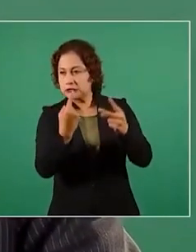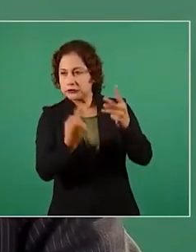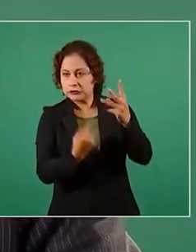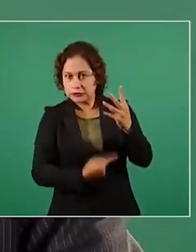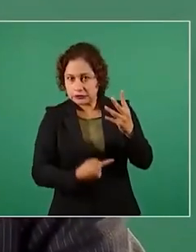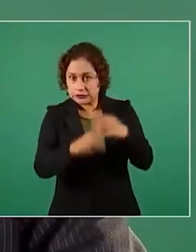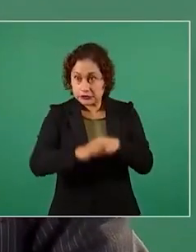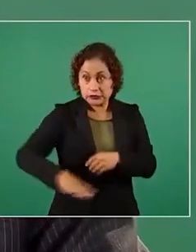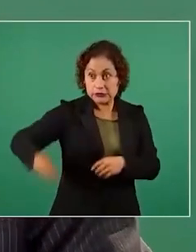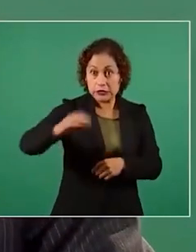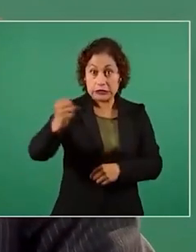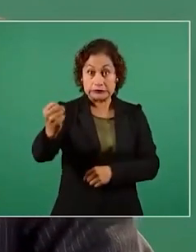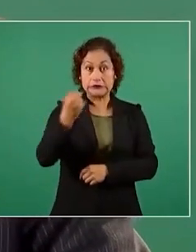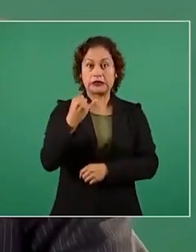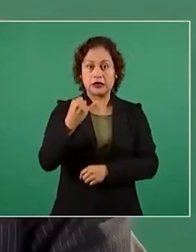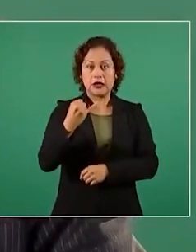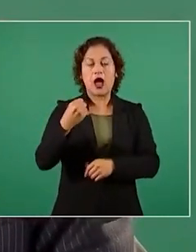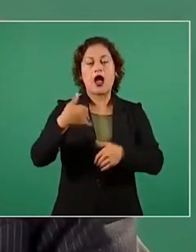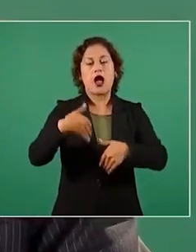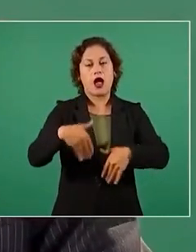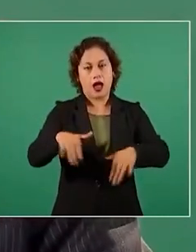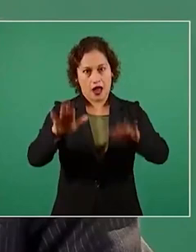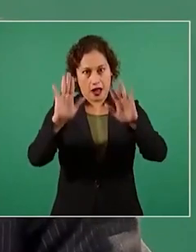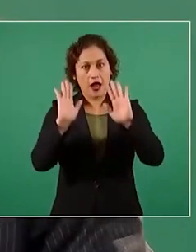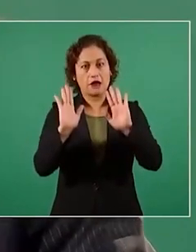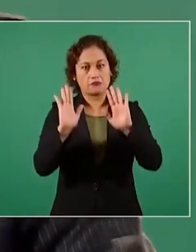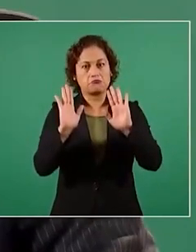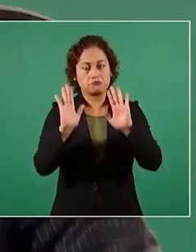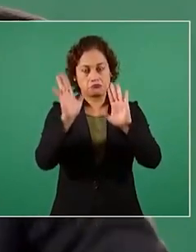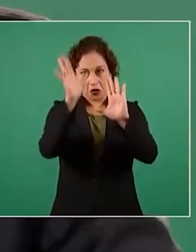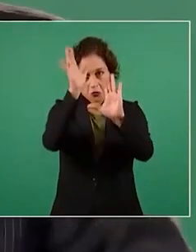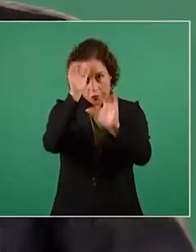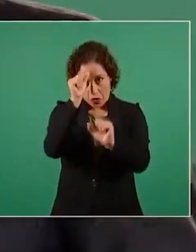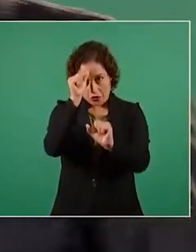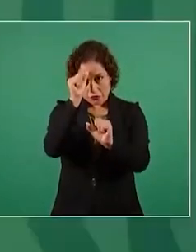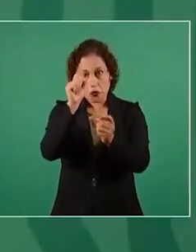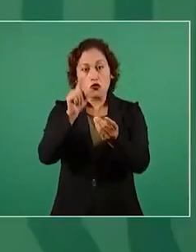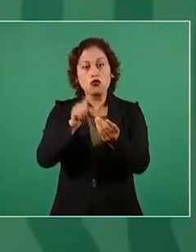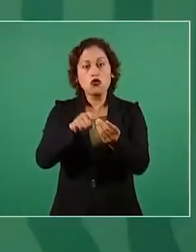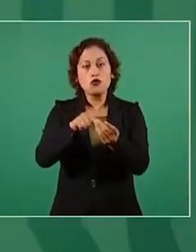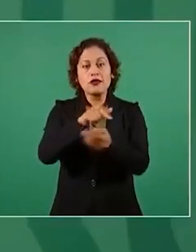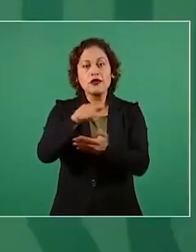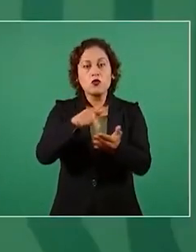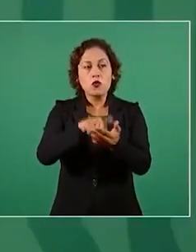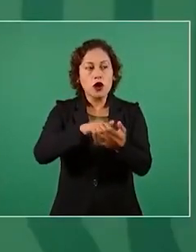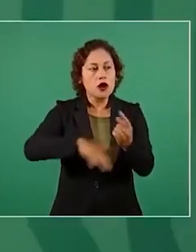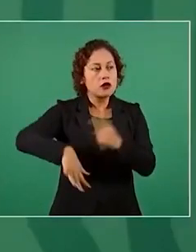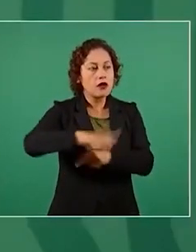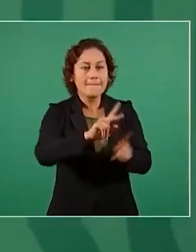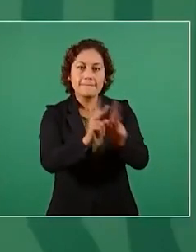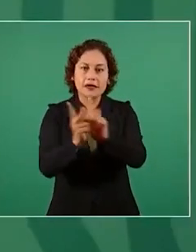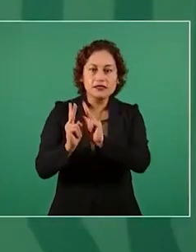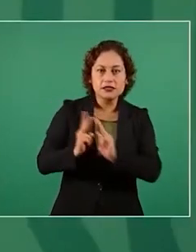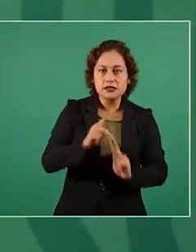y lo aceptamos y en esta colonia estamos de acuerdo